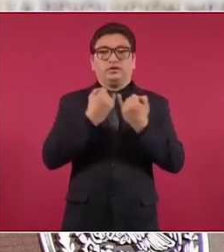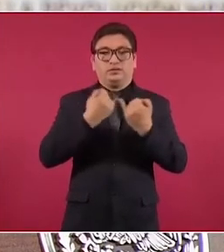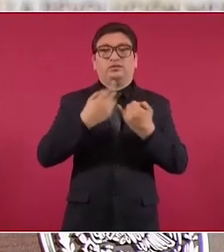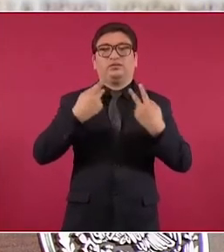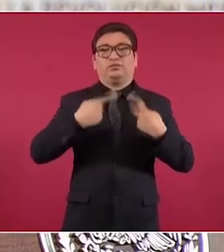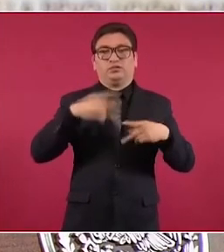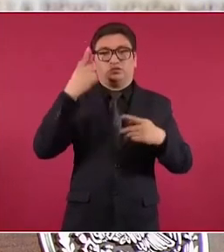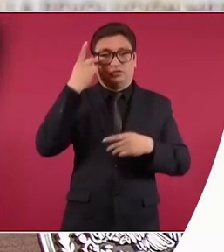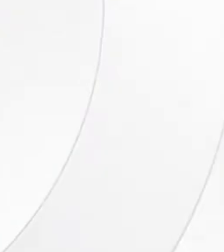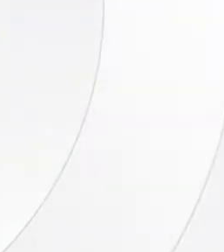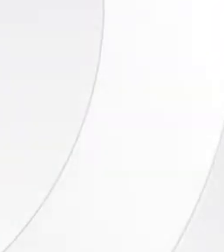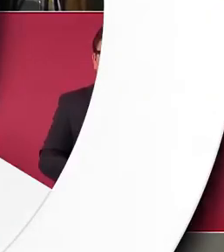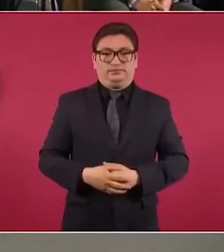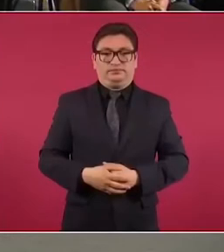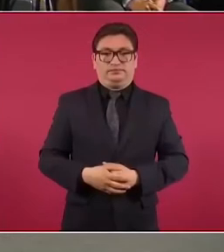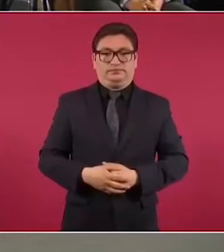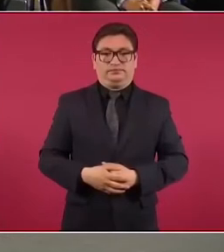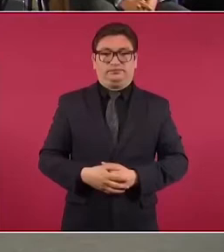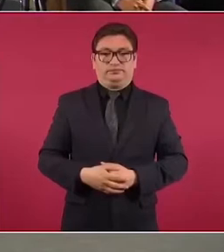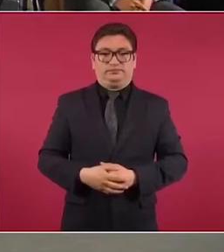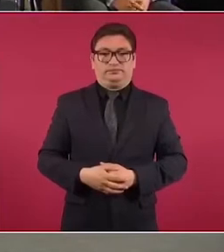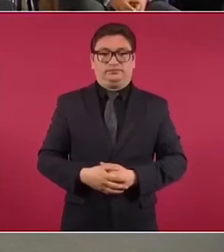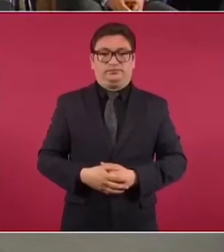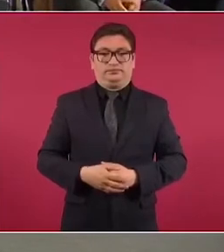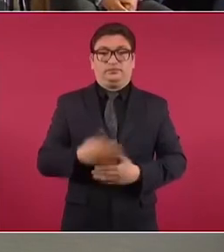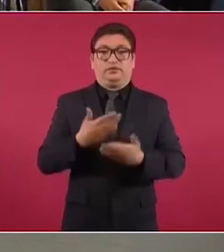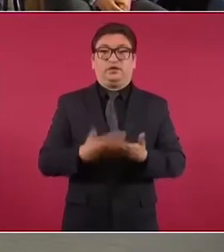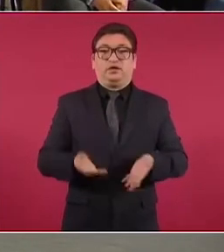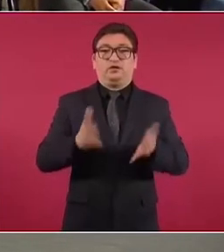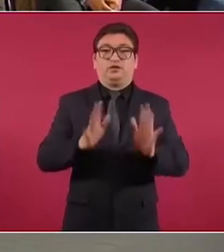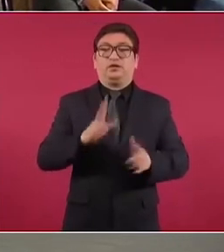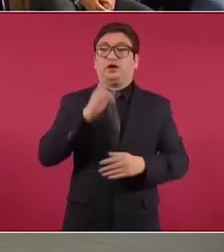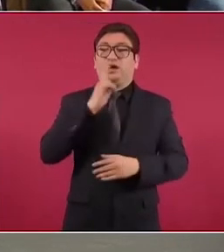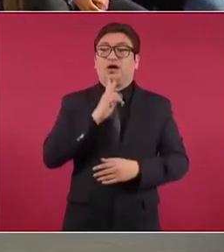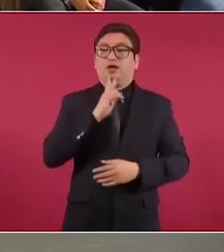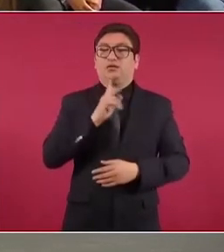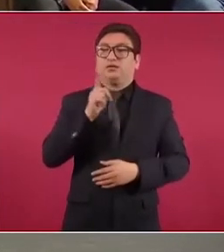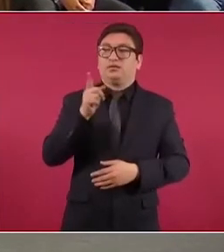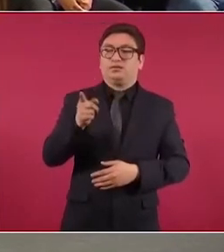de información. Le tomamos la palabra